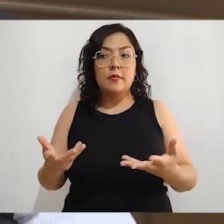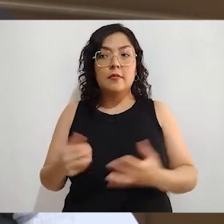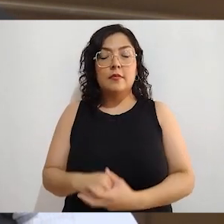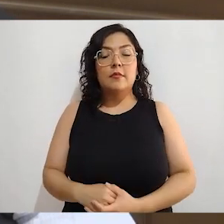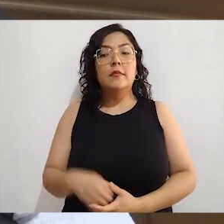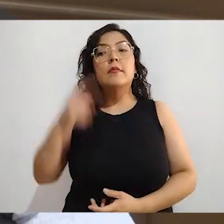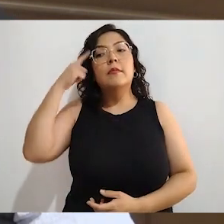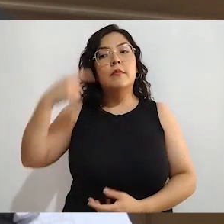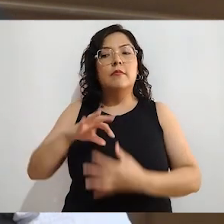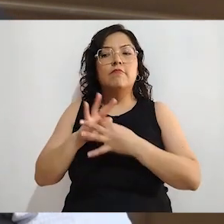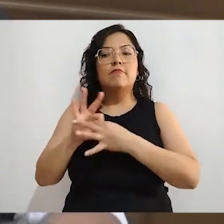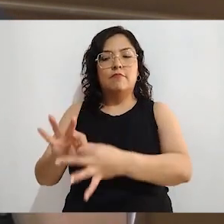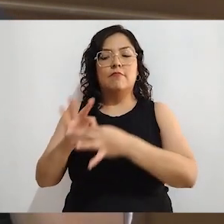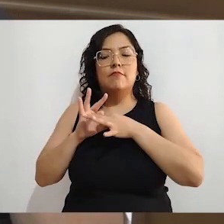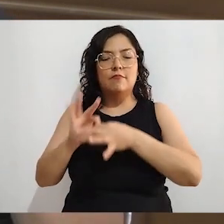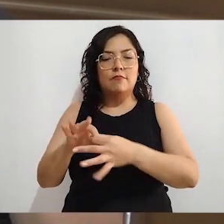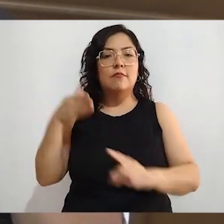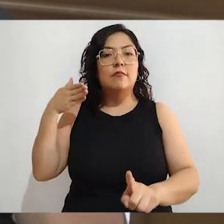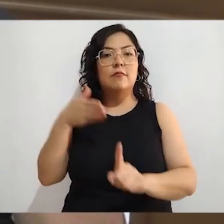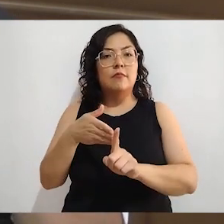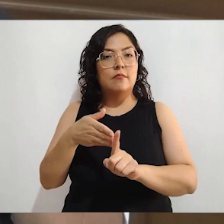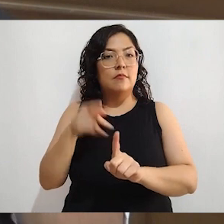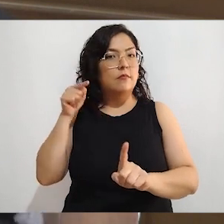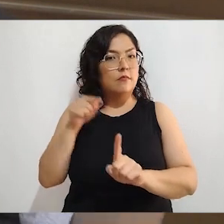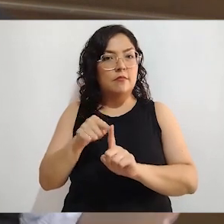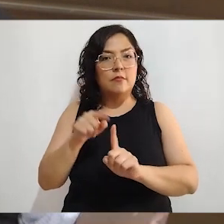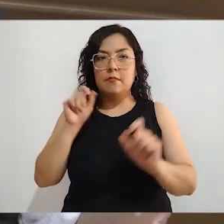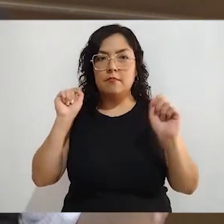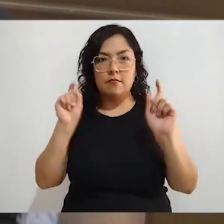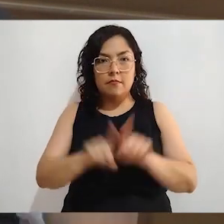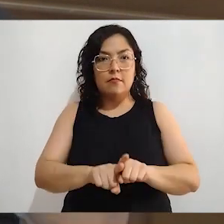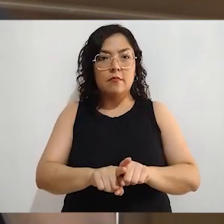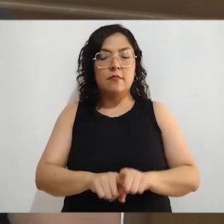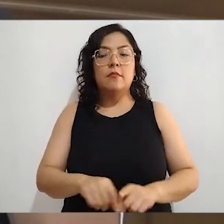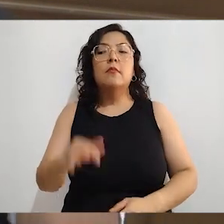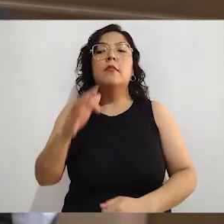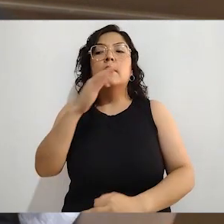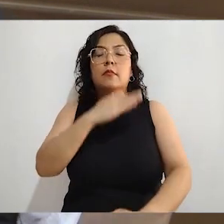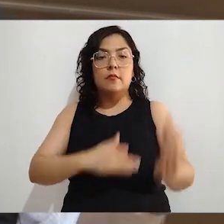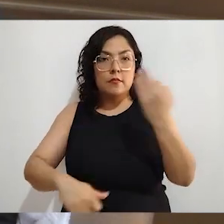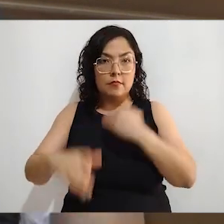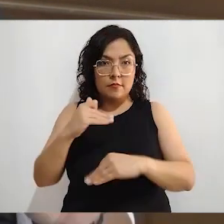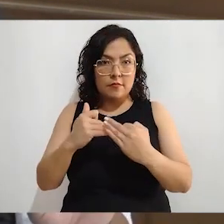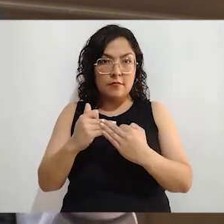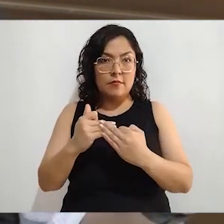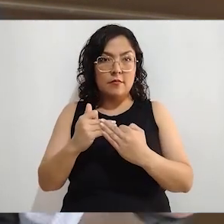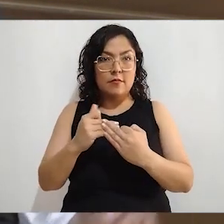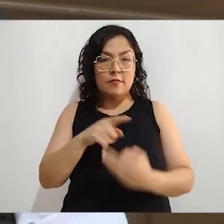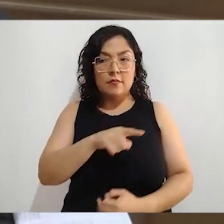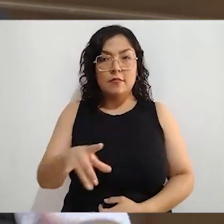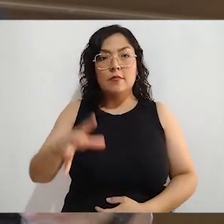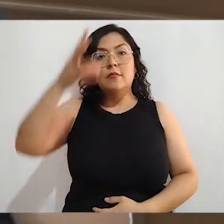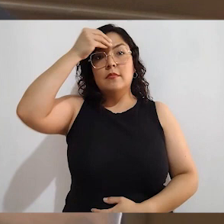con el mismo enfoque, de tratar de multiplicar o generar un impacto mayor